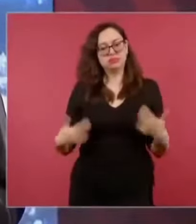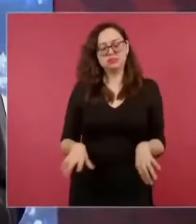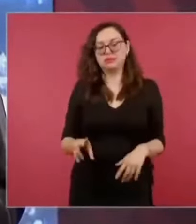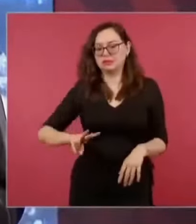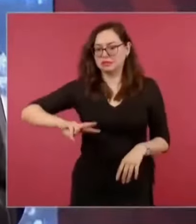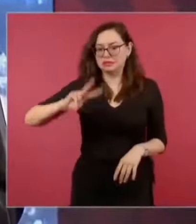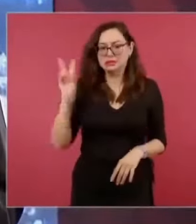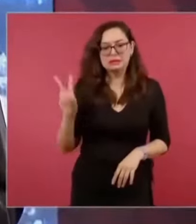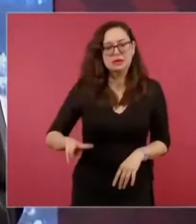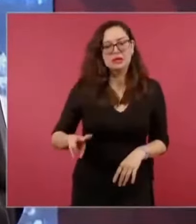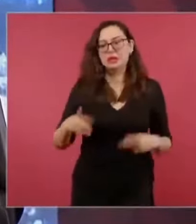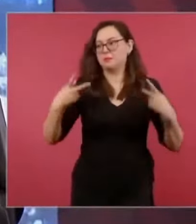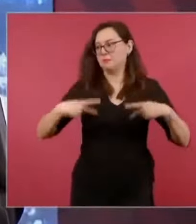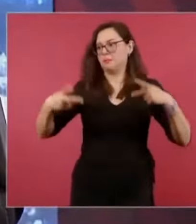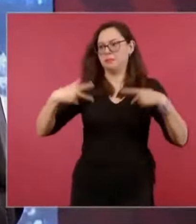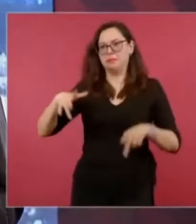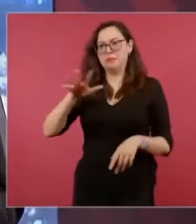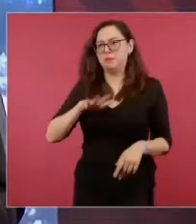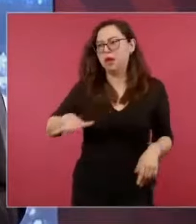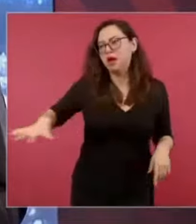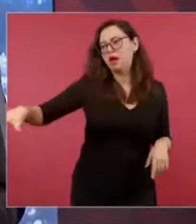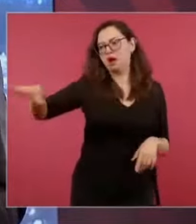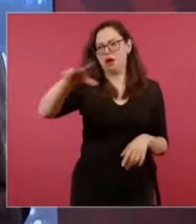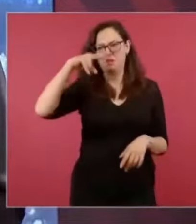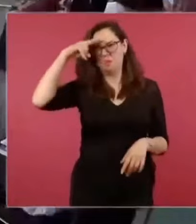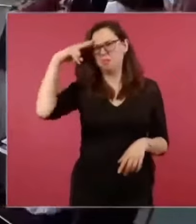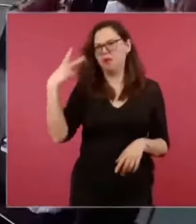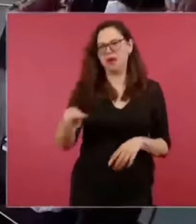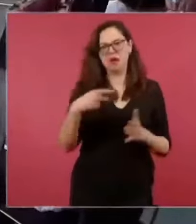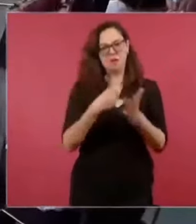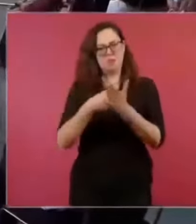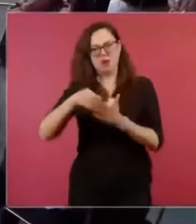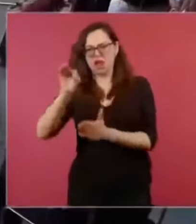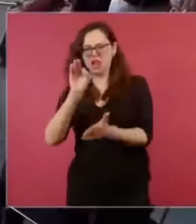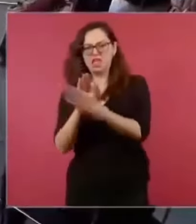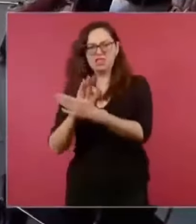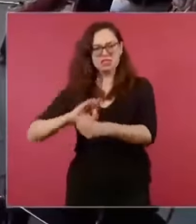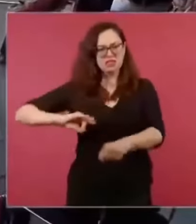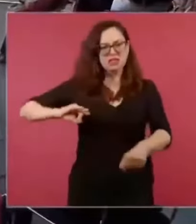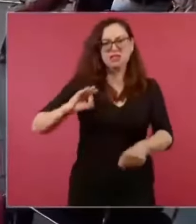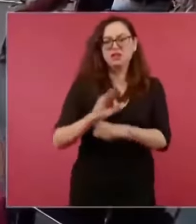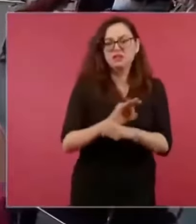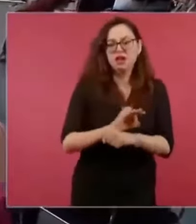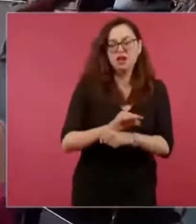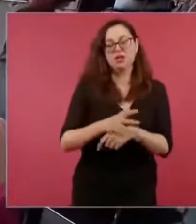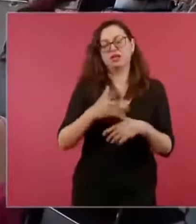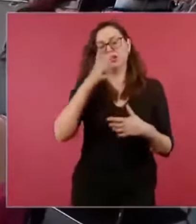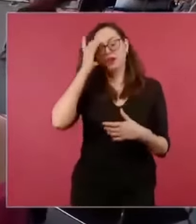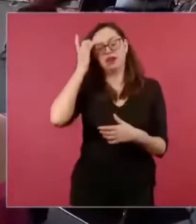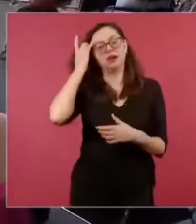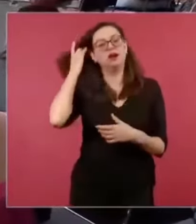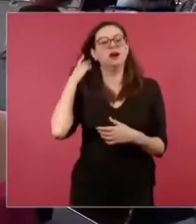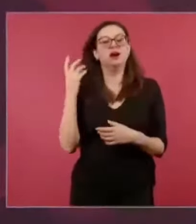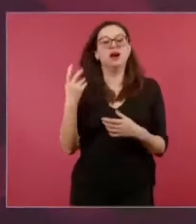de nuestro pueblo. Por eso lo de los niños héroes